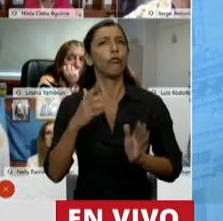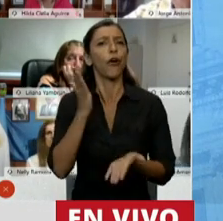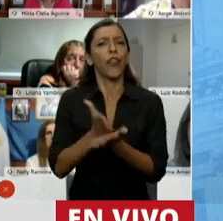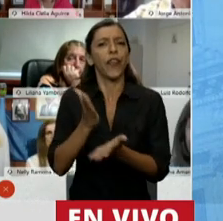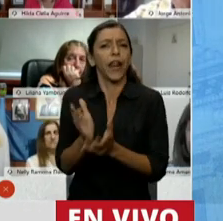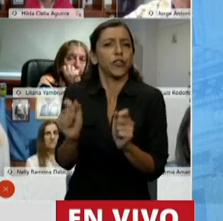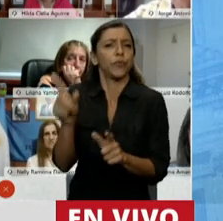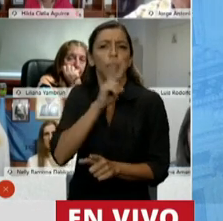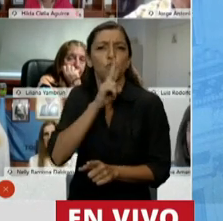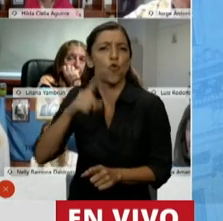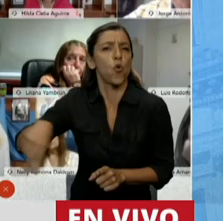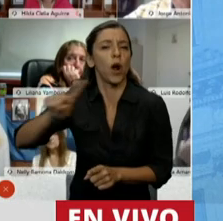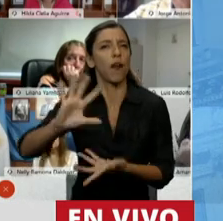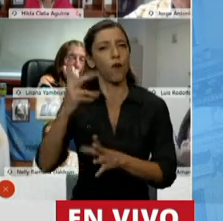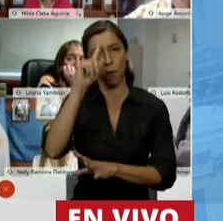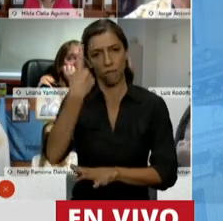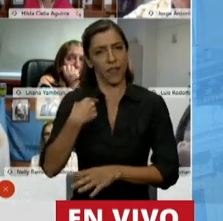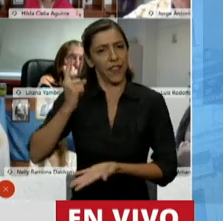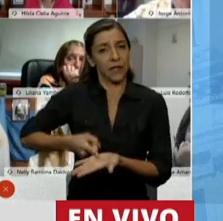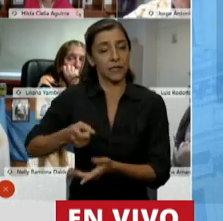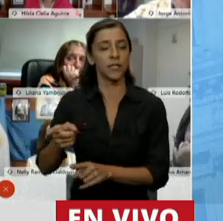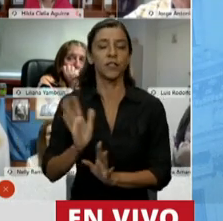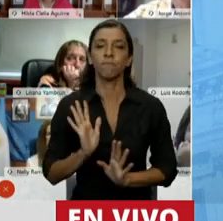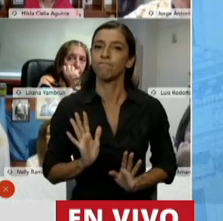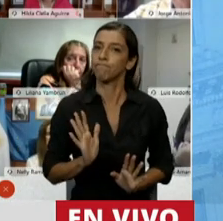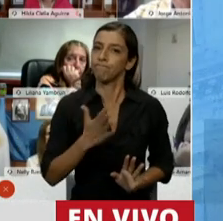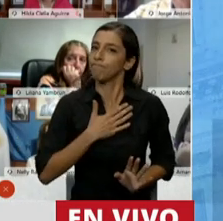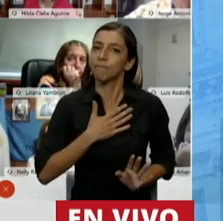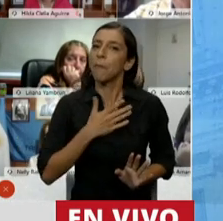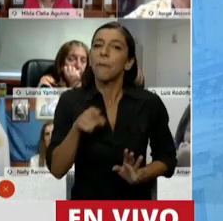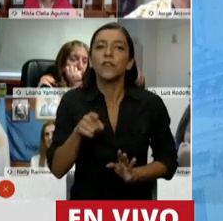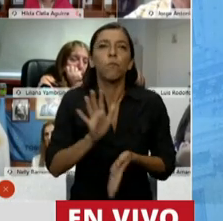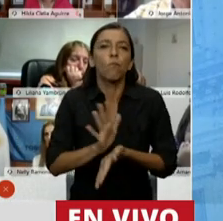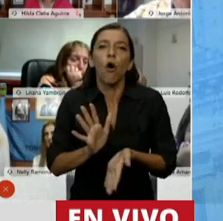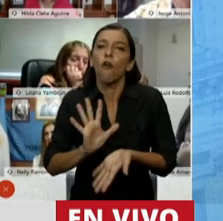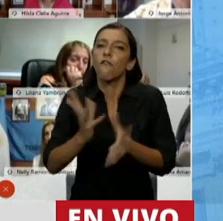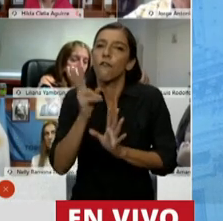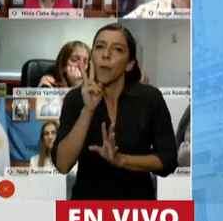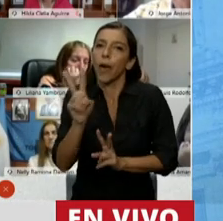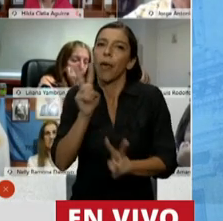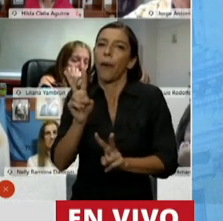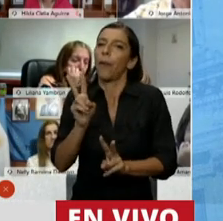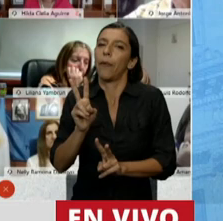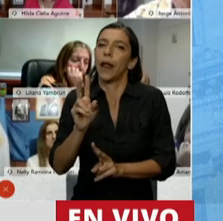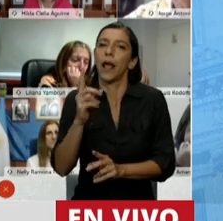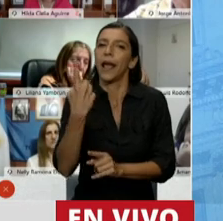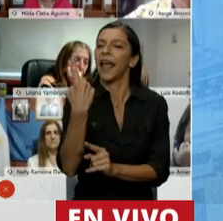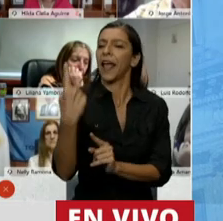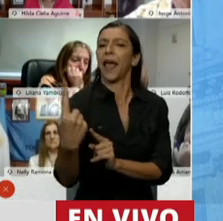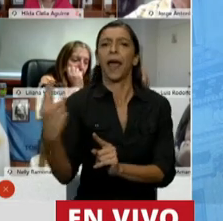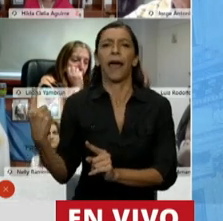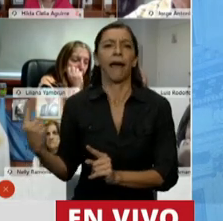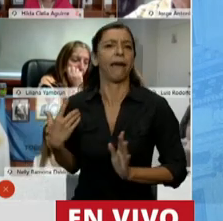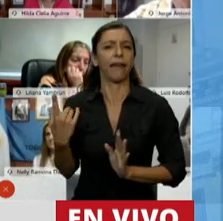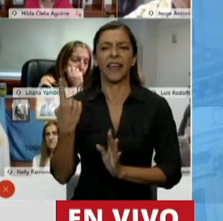derecho de las mujeres y de su autonomía consagran una visión individualista sobre el tema. Por eso, propuse, con